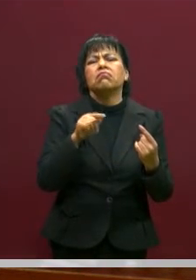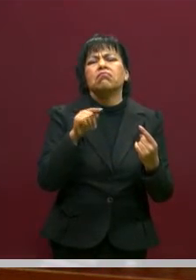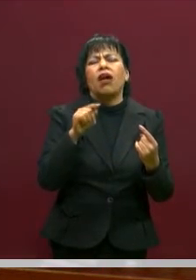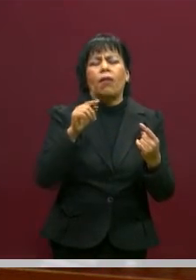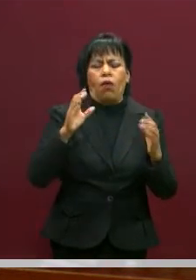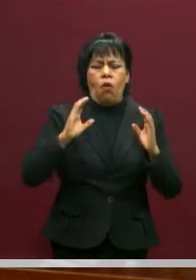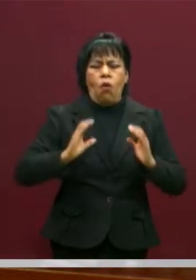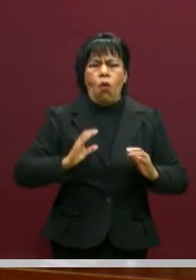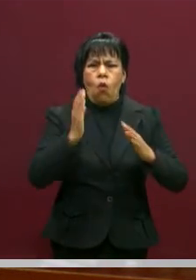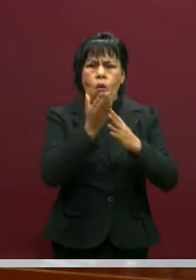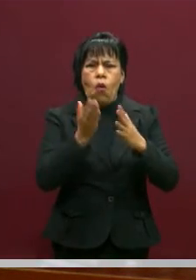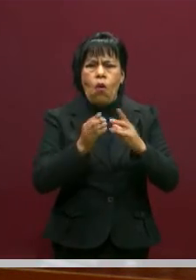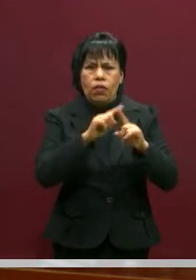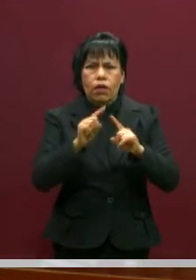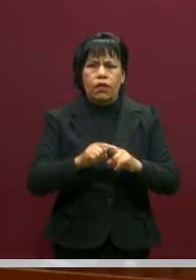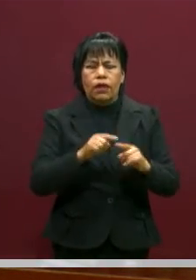regresa.